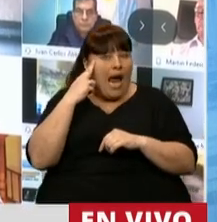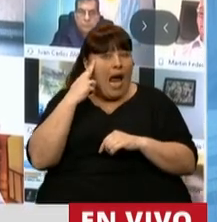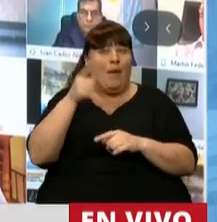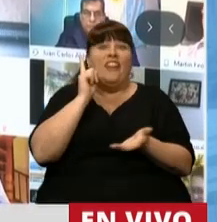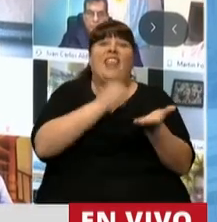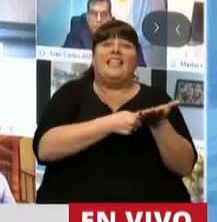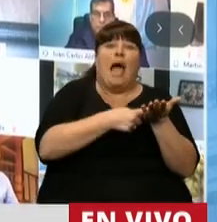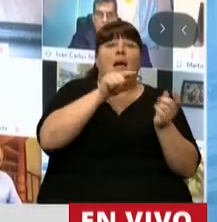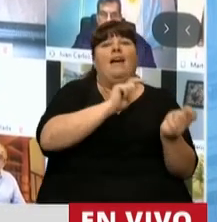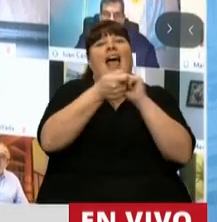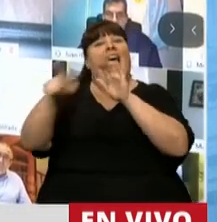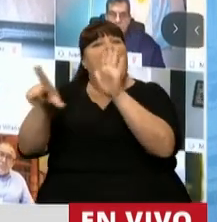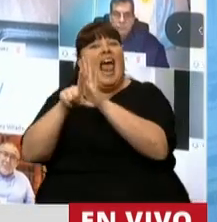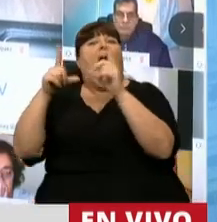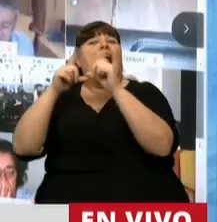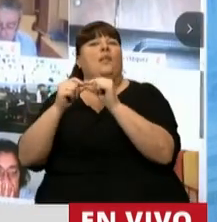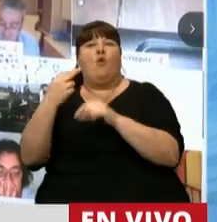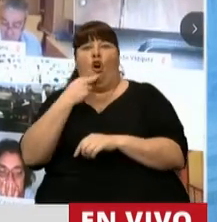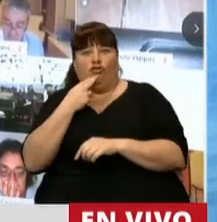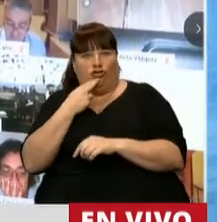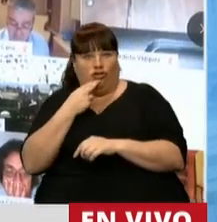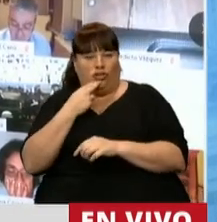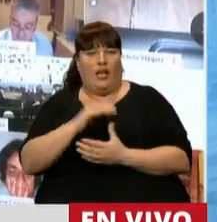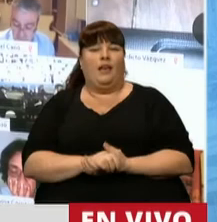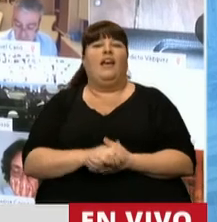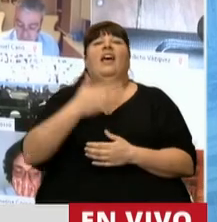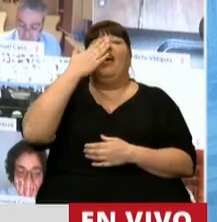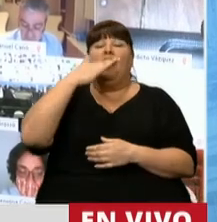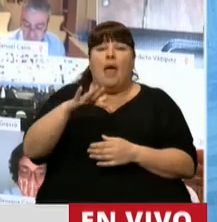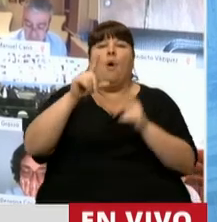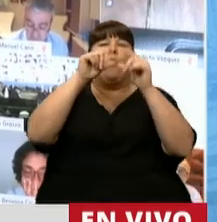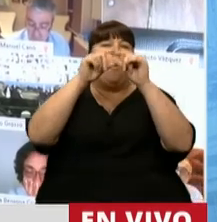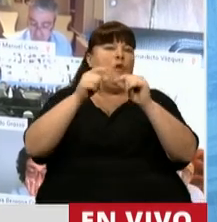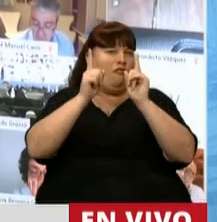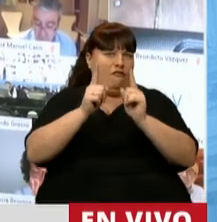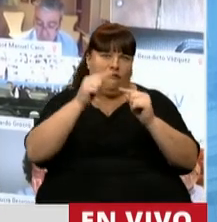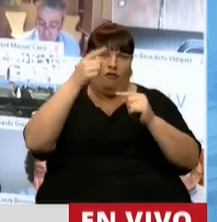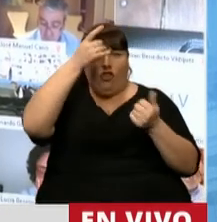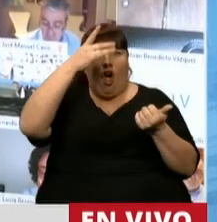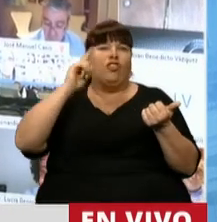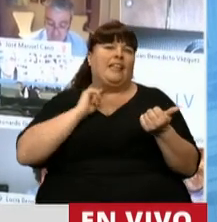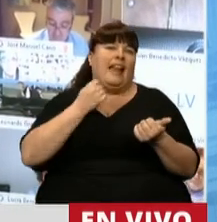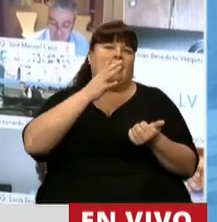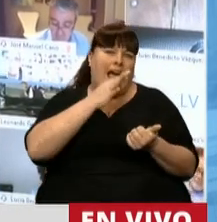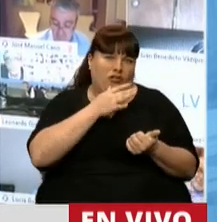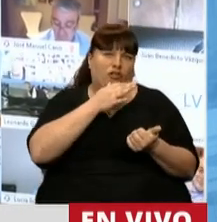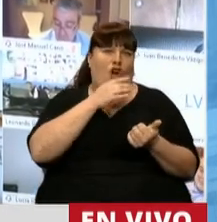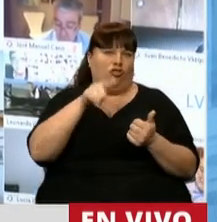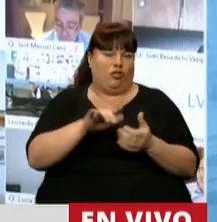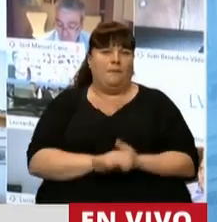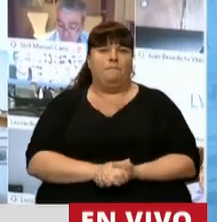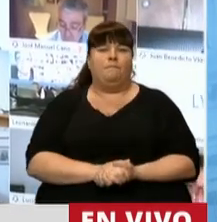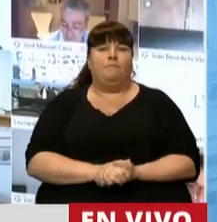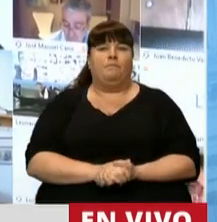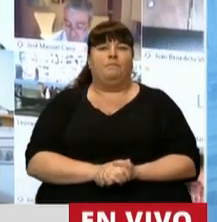dictamen pasa a ser el artículo 11 y luego la numeración sigue 12, 13 y 14 de